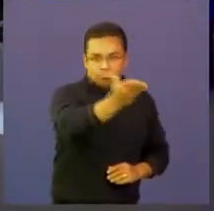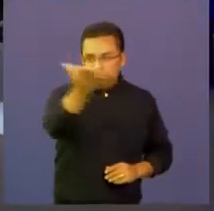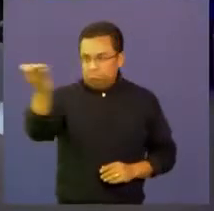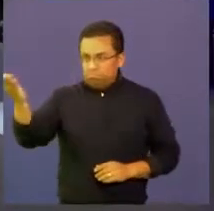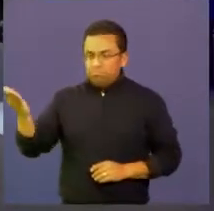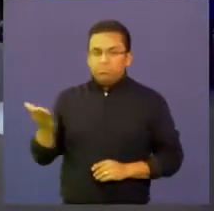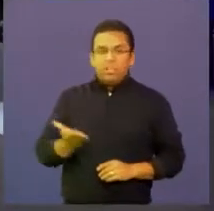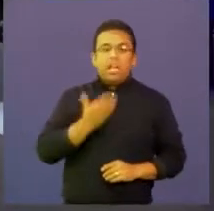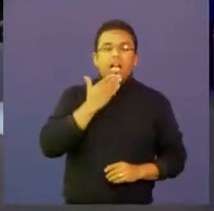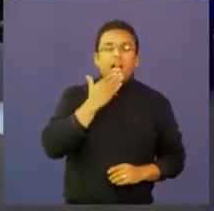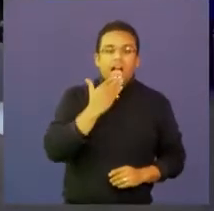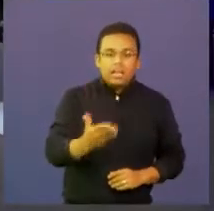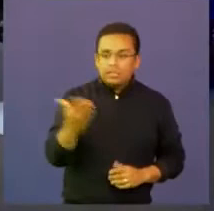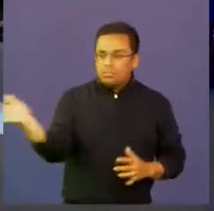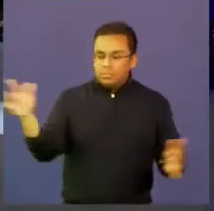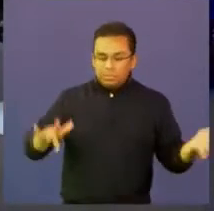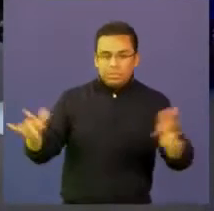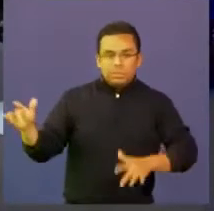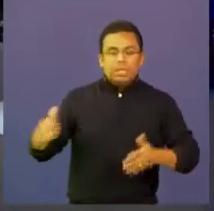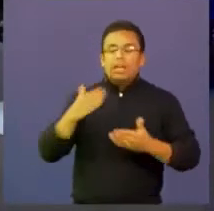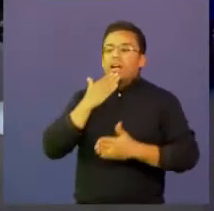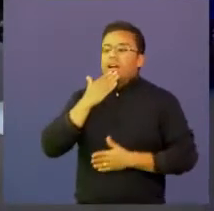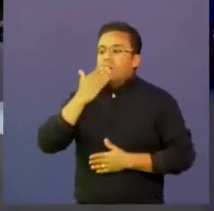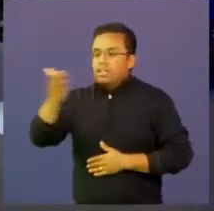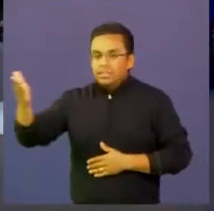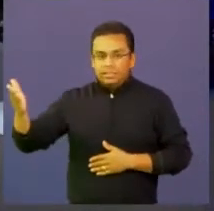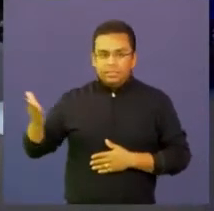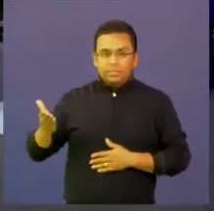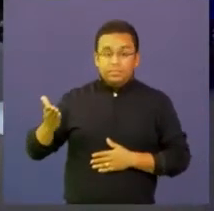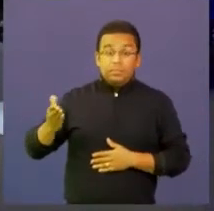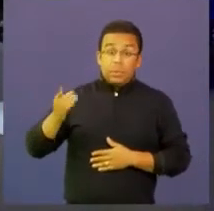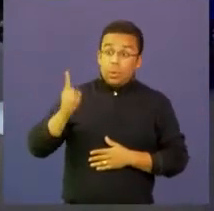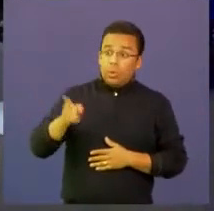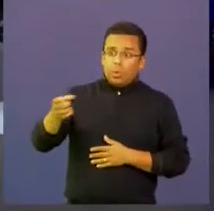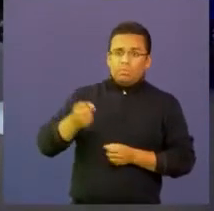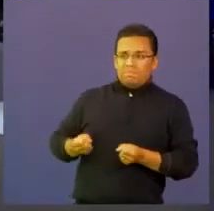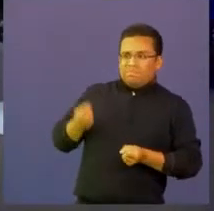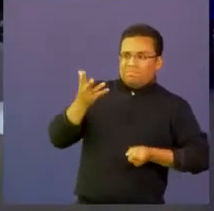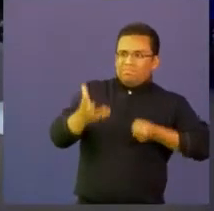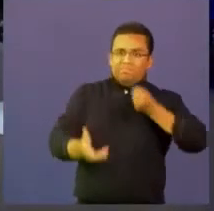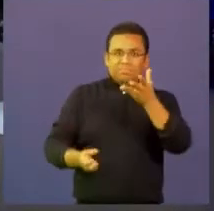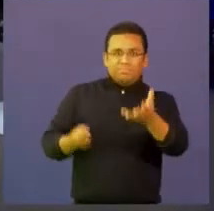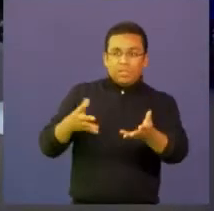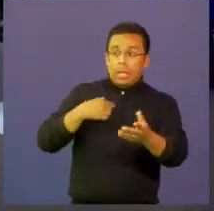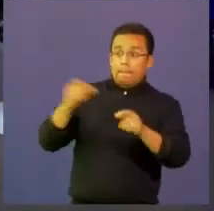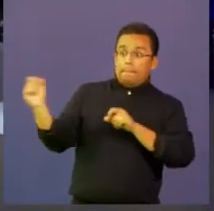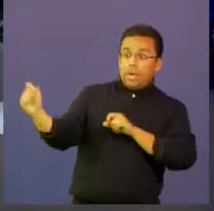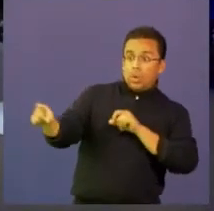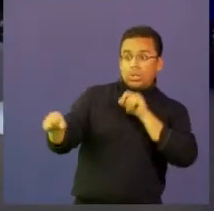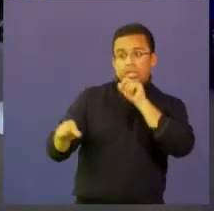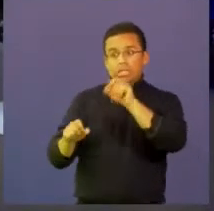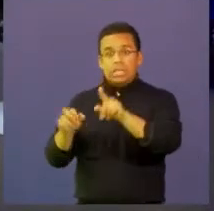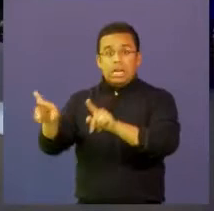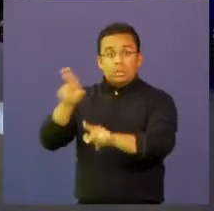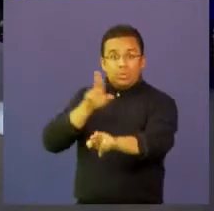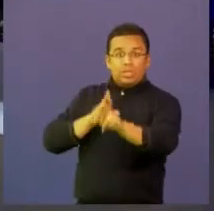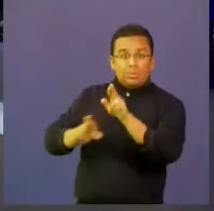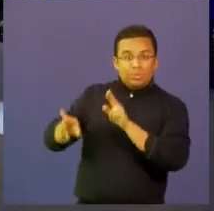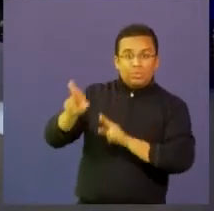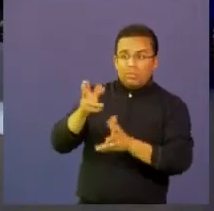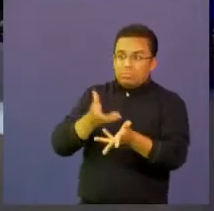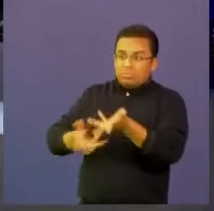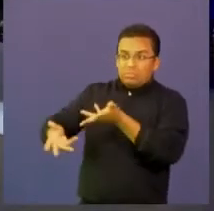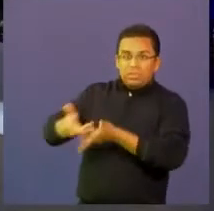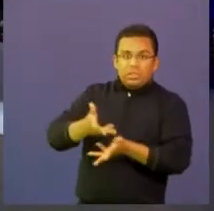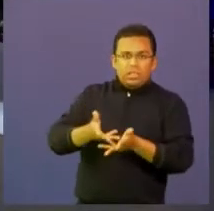que nos han acompañado en este panel porque yo creo que lo que han expresado con sus preguntas con sus comentarios todos